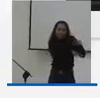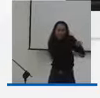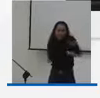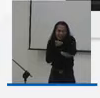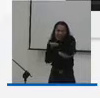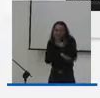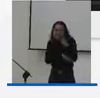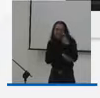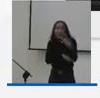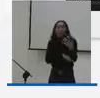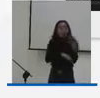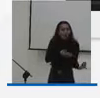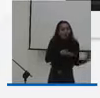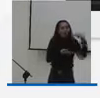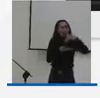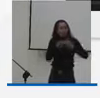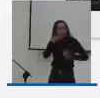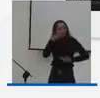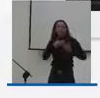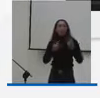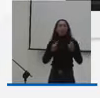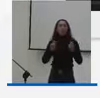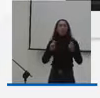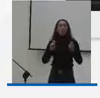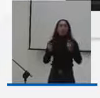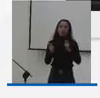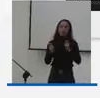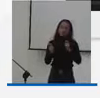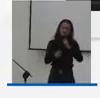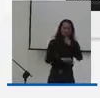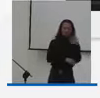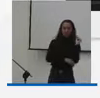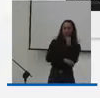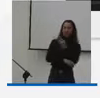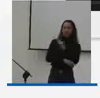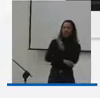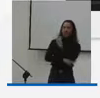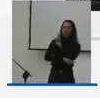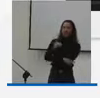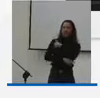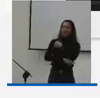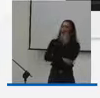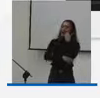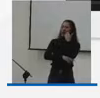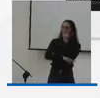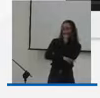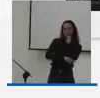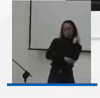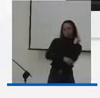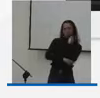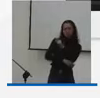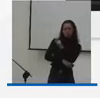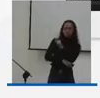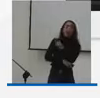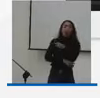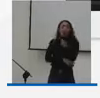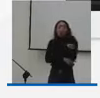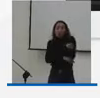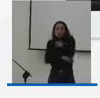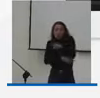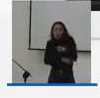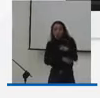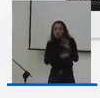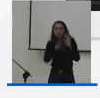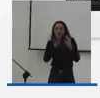yo creo que esta pregunta lógicamente va para la viceministra y en lo posible para las discusiones posteriores para los honorables